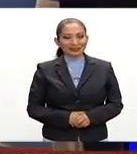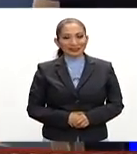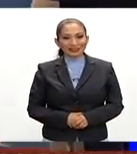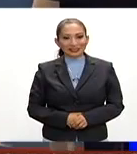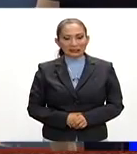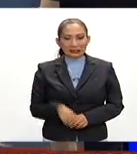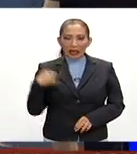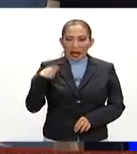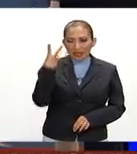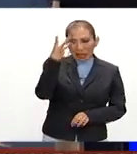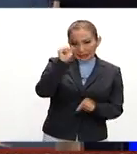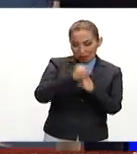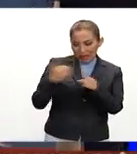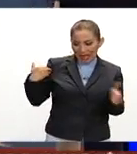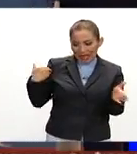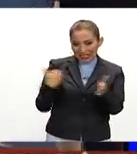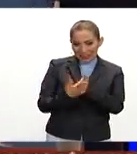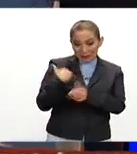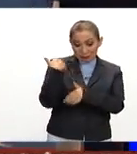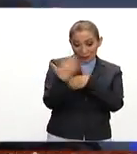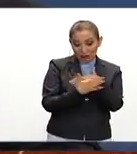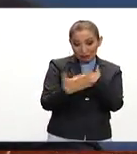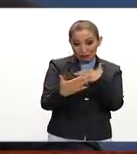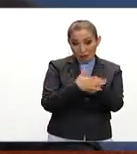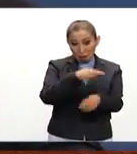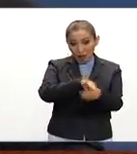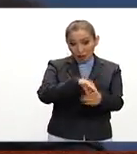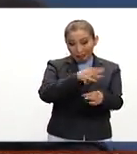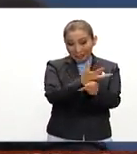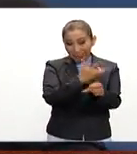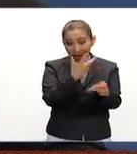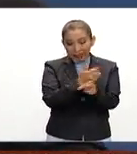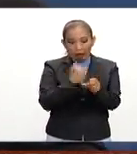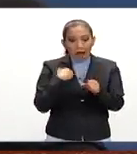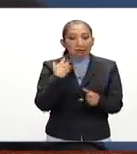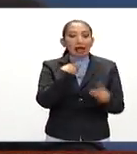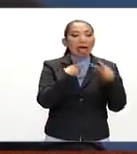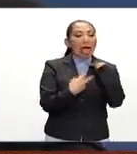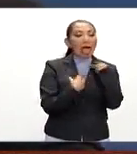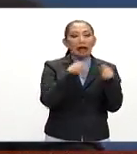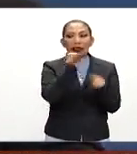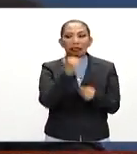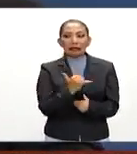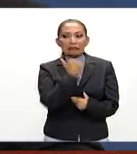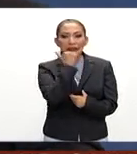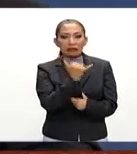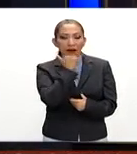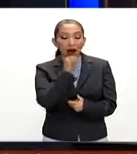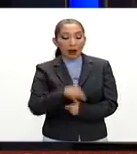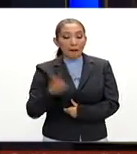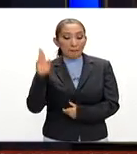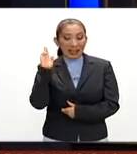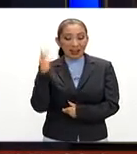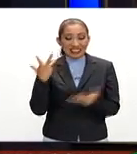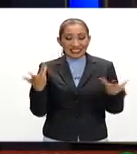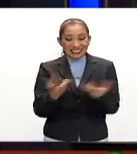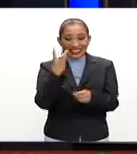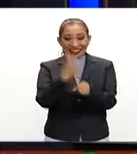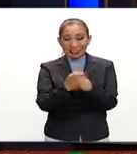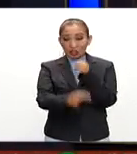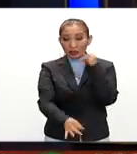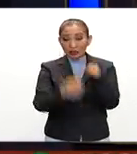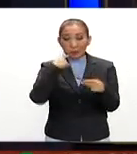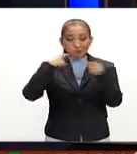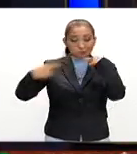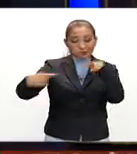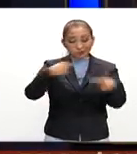A menos de tres semanas de la jornada electoral en Estados Unidos y bajo la presión de no cometer ningún error, este miércoles se llevó a cabo el tercer y